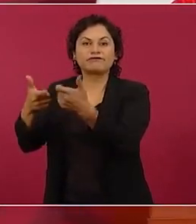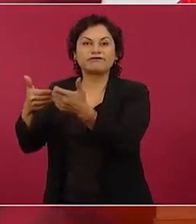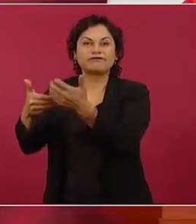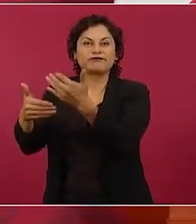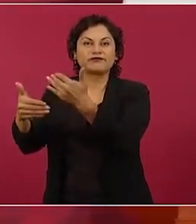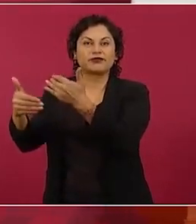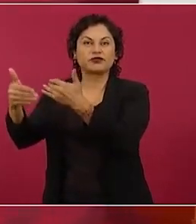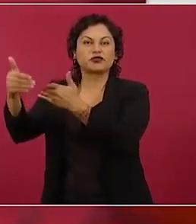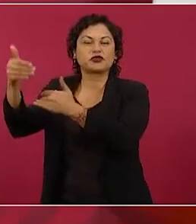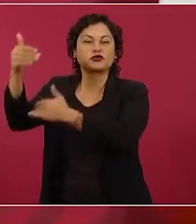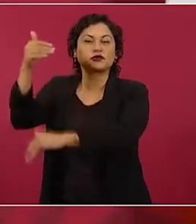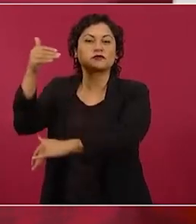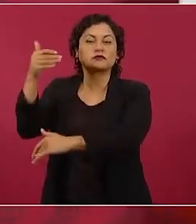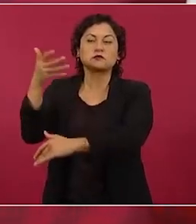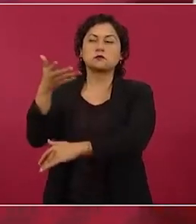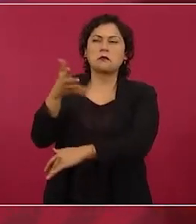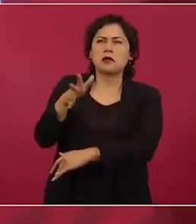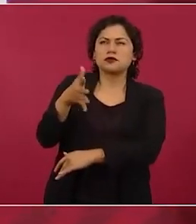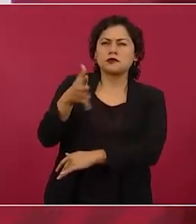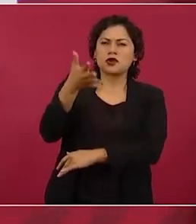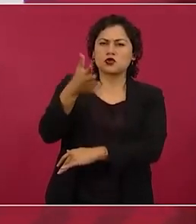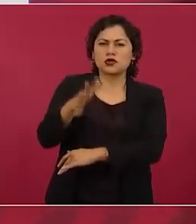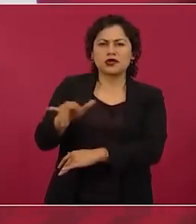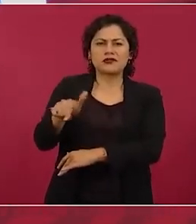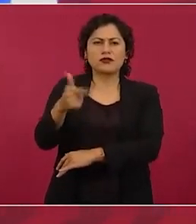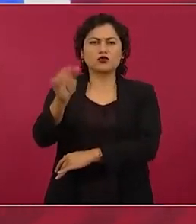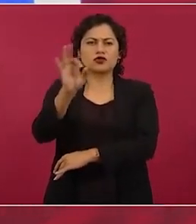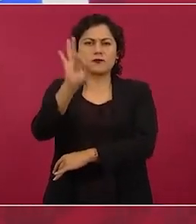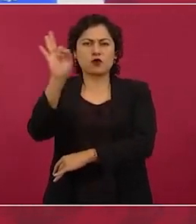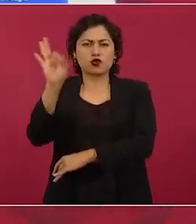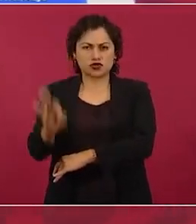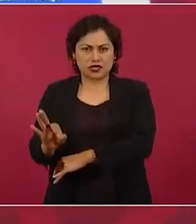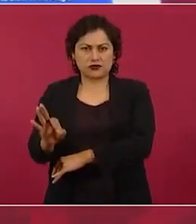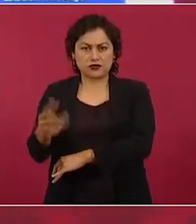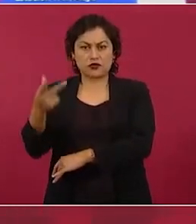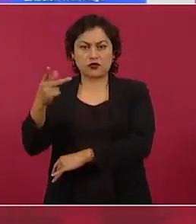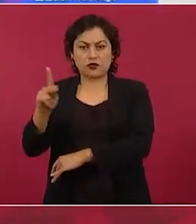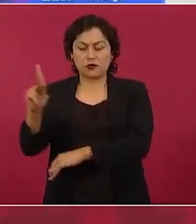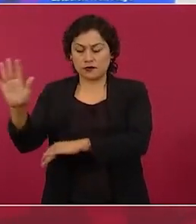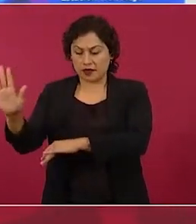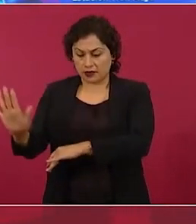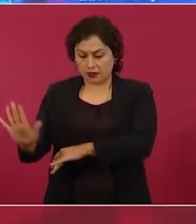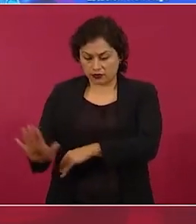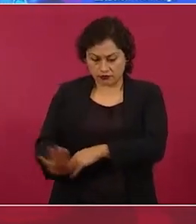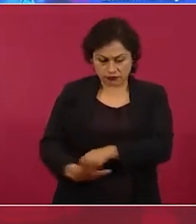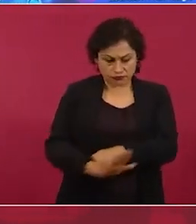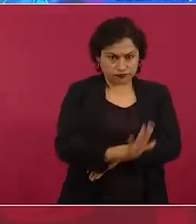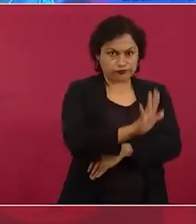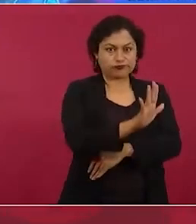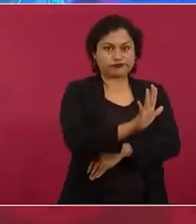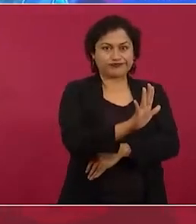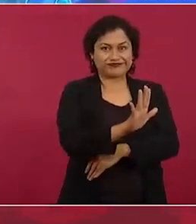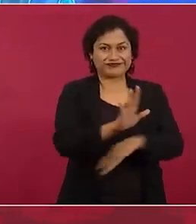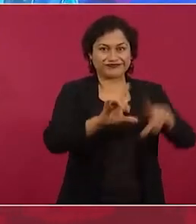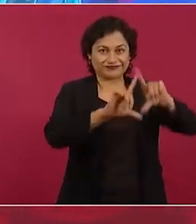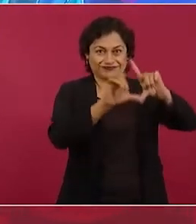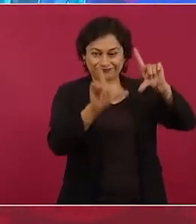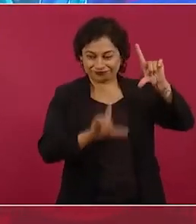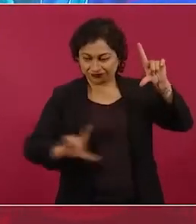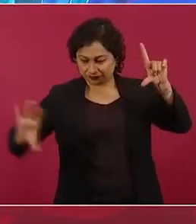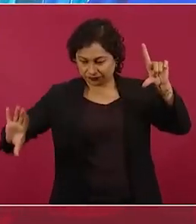tasa promedio del 10, del 12 por ciento, mientras acá estaba bajo cero,